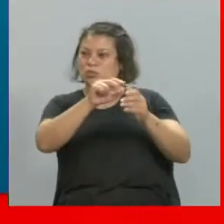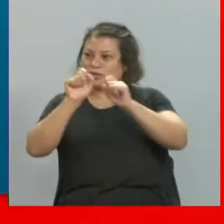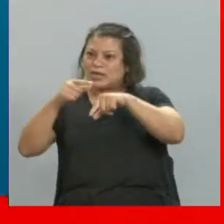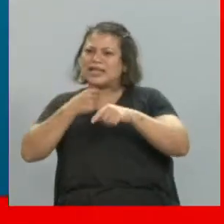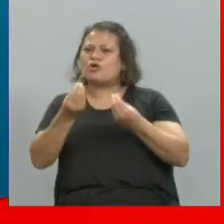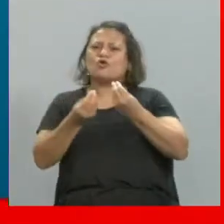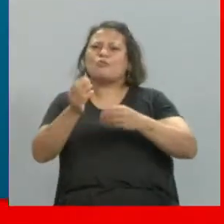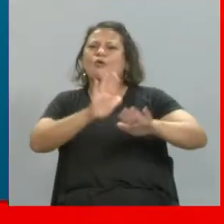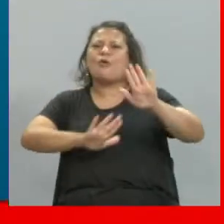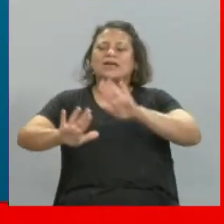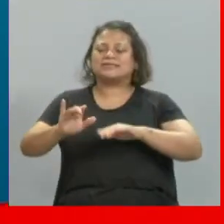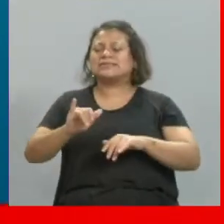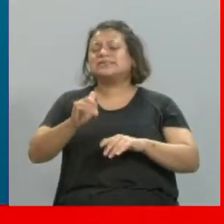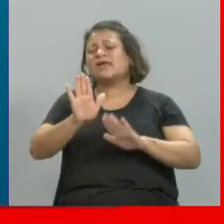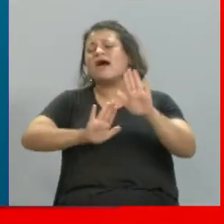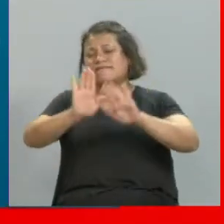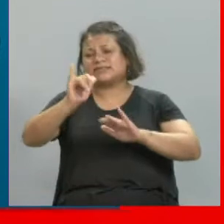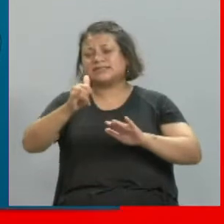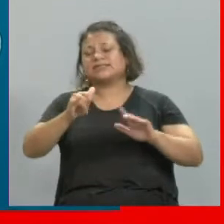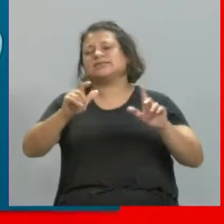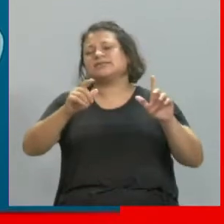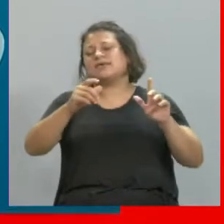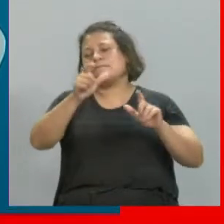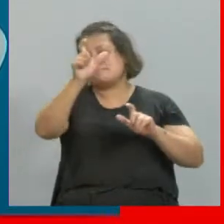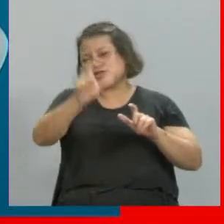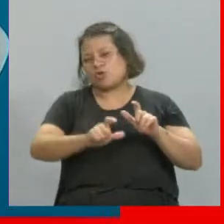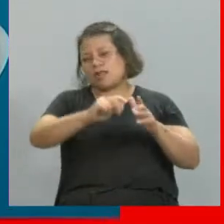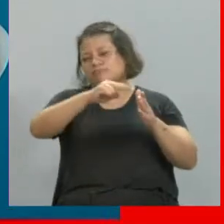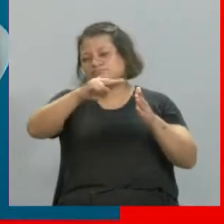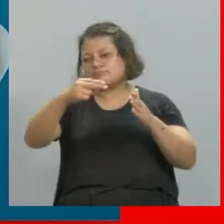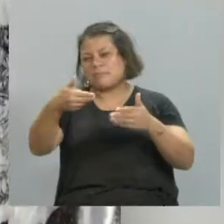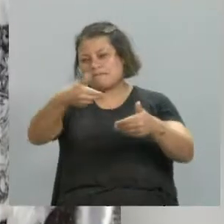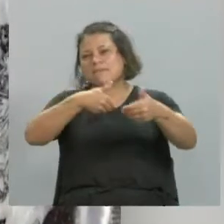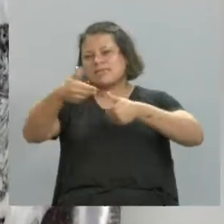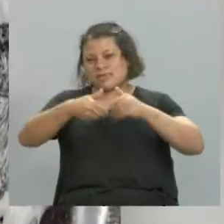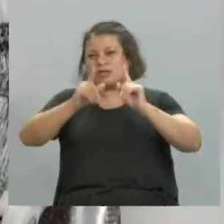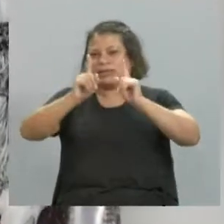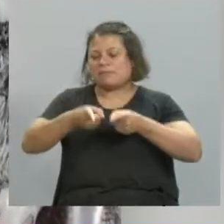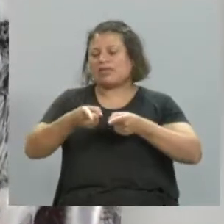Bueno, sí, a veces me han pedido retratos de personas o retratos de mascotas.